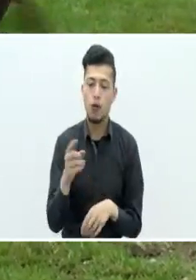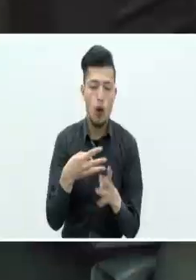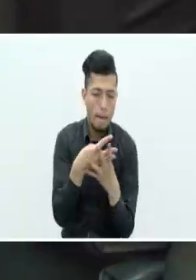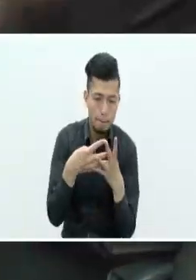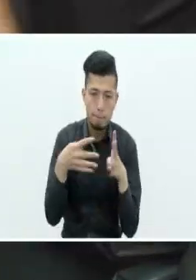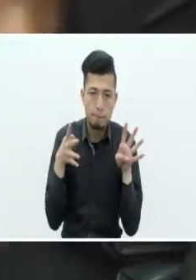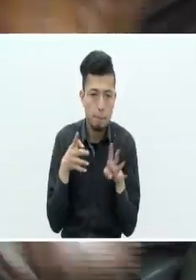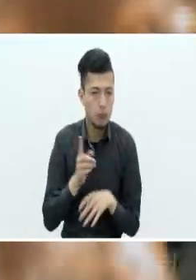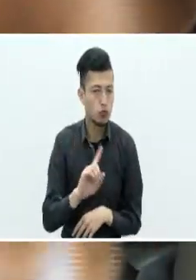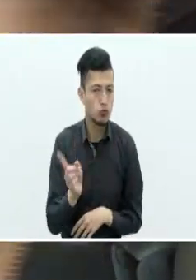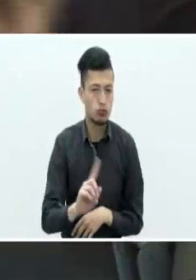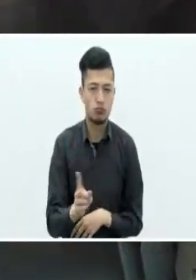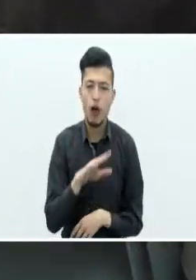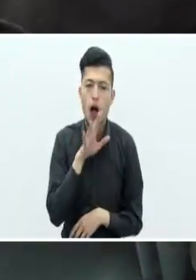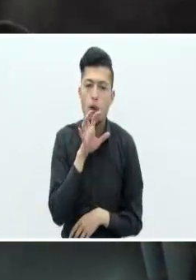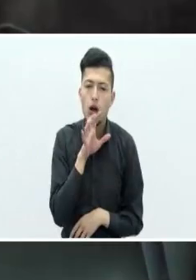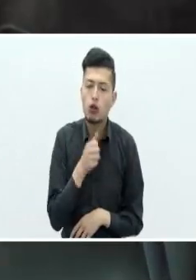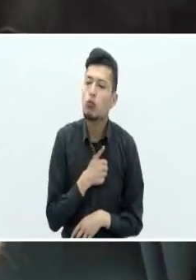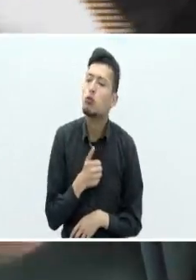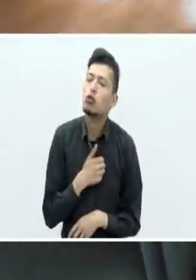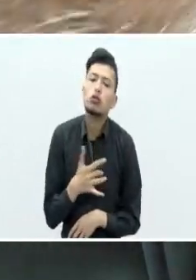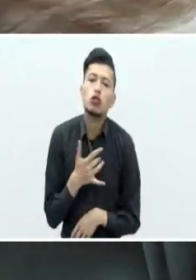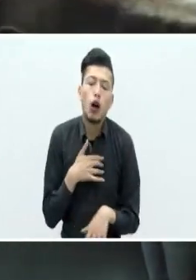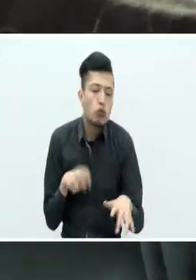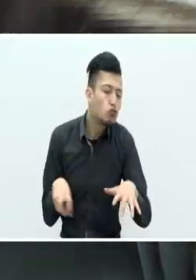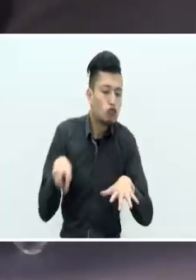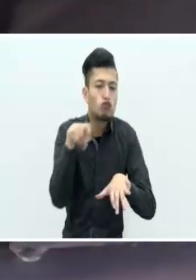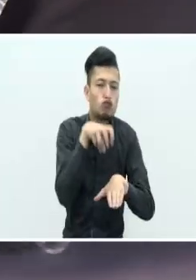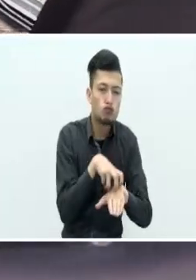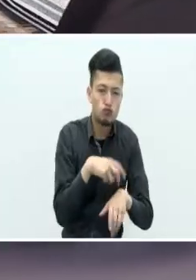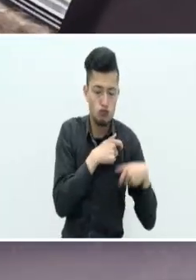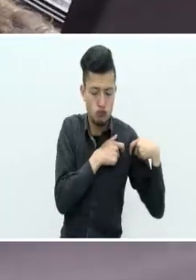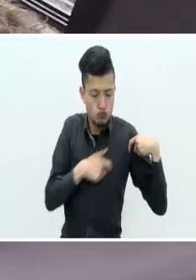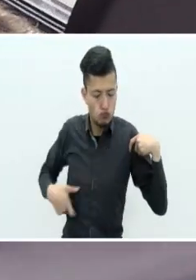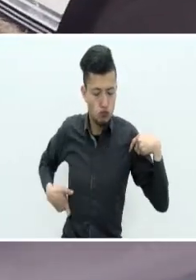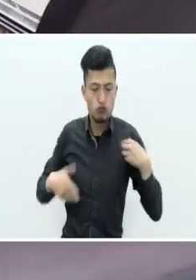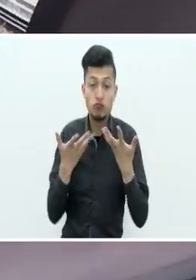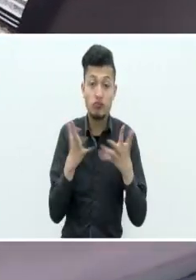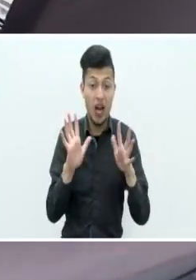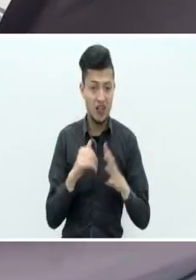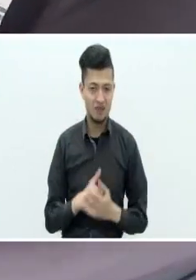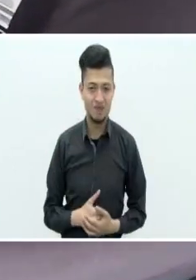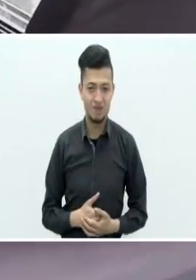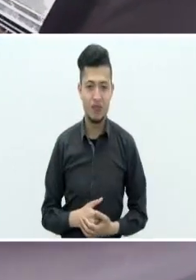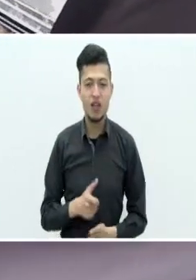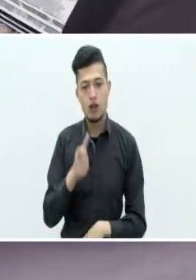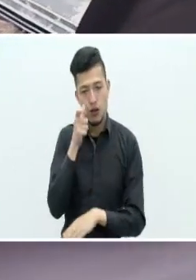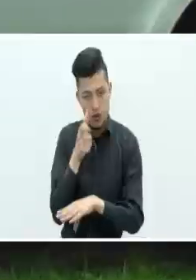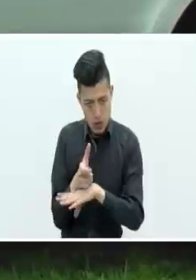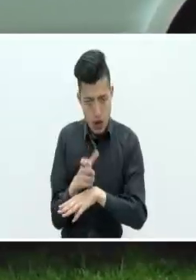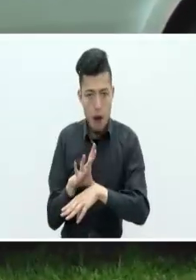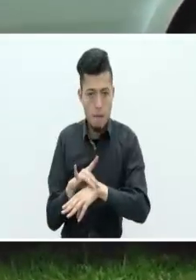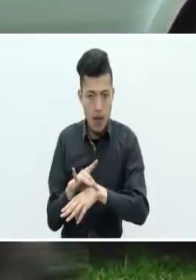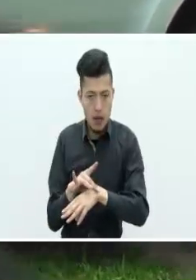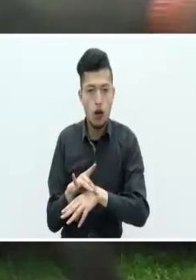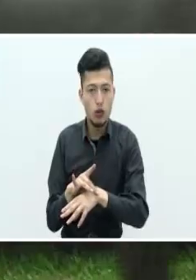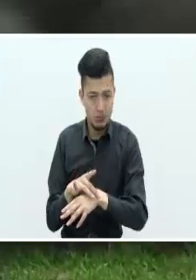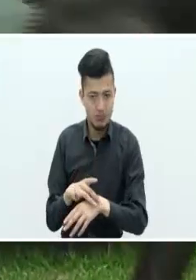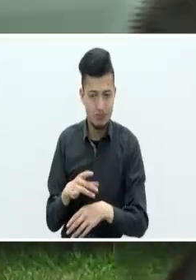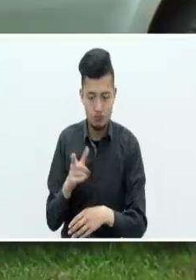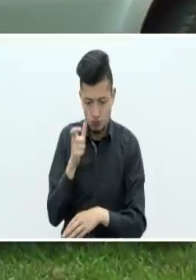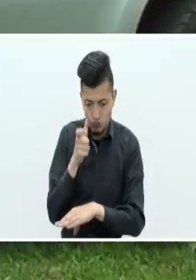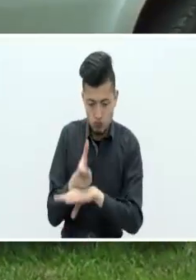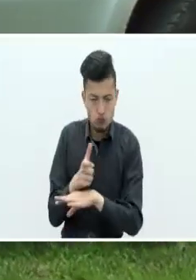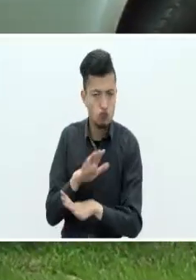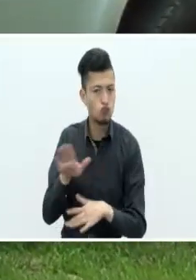perreras, sino que cada perrito va buscando su silla y se le pone su cinturón de seguridad. Hay supervisión de un médico veterinario todo el tiempo y el